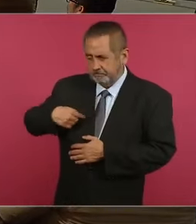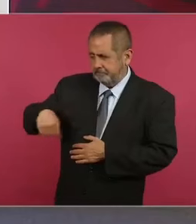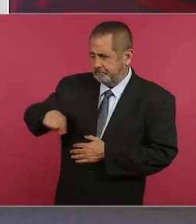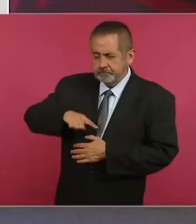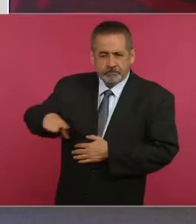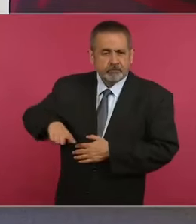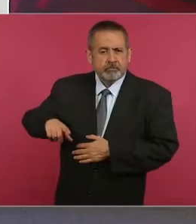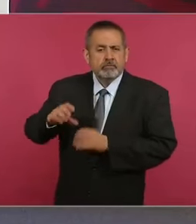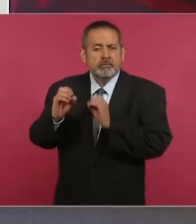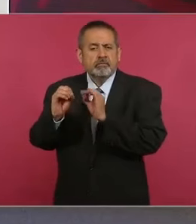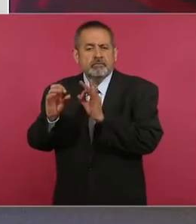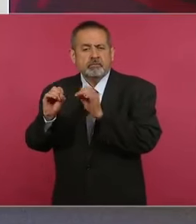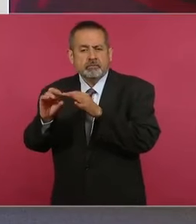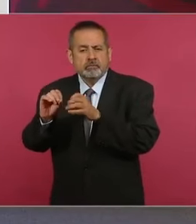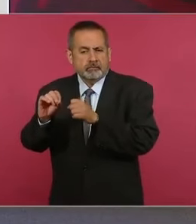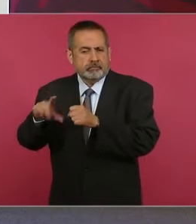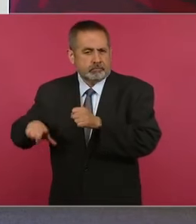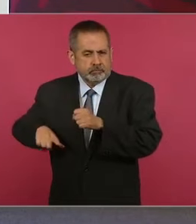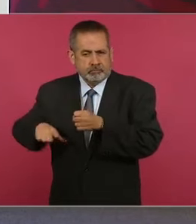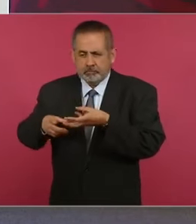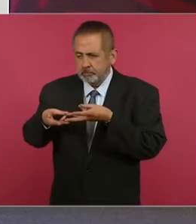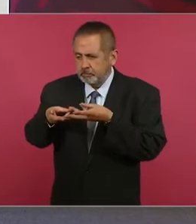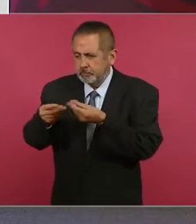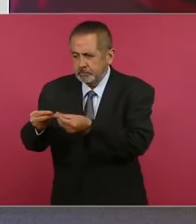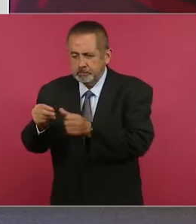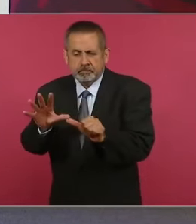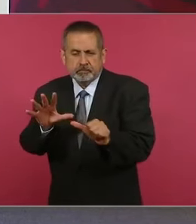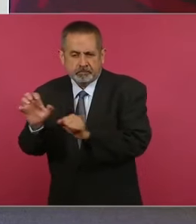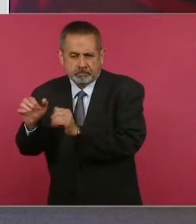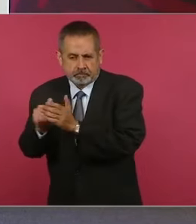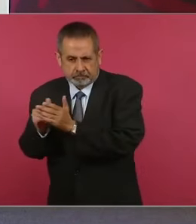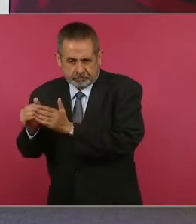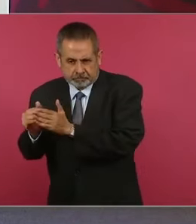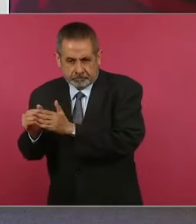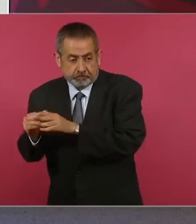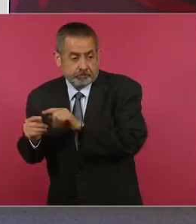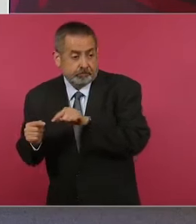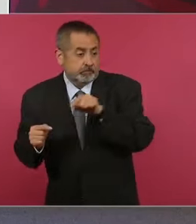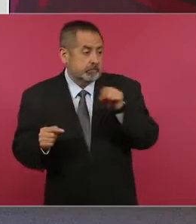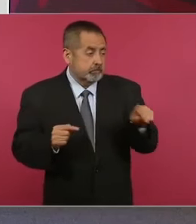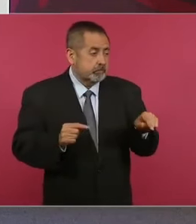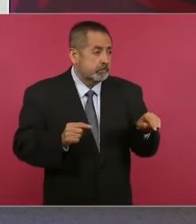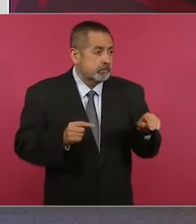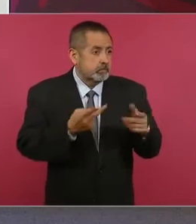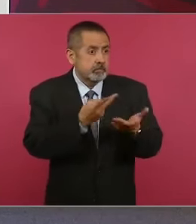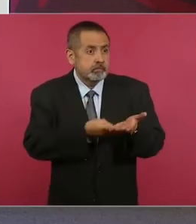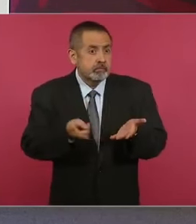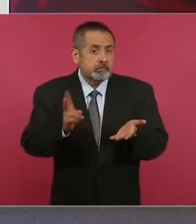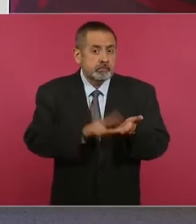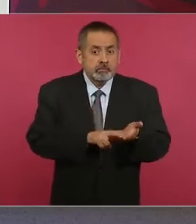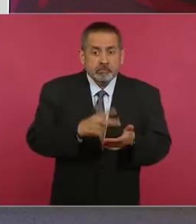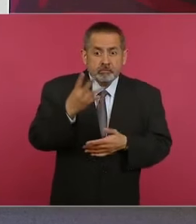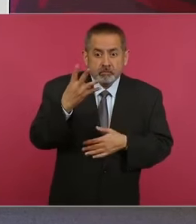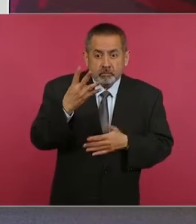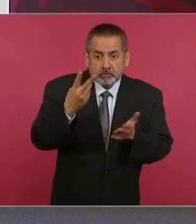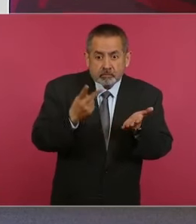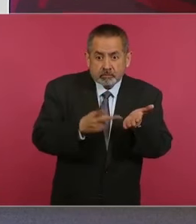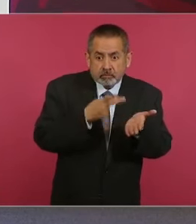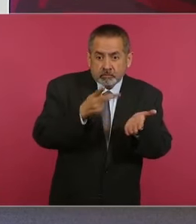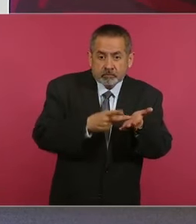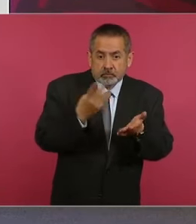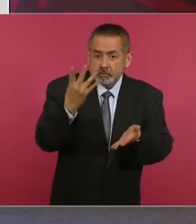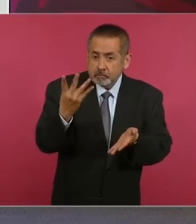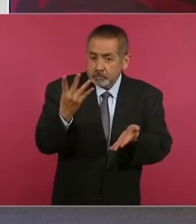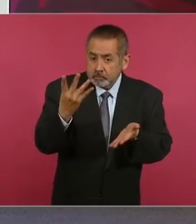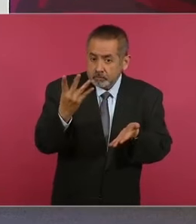cinco veces, no, cuatro, cuatro